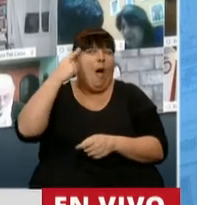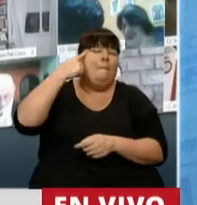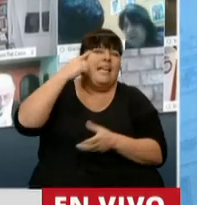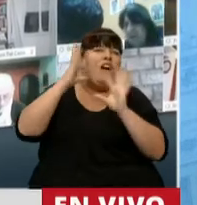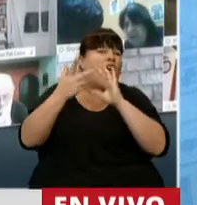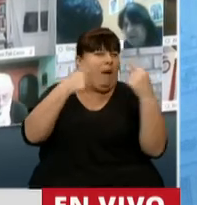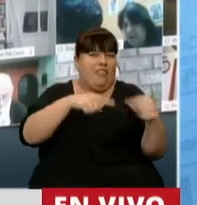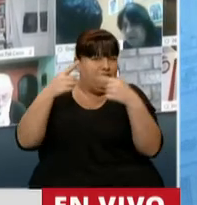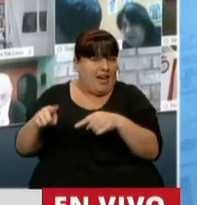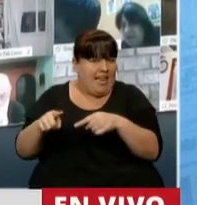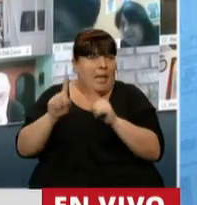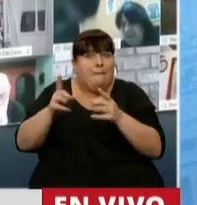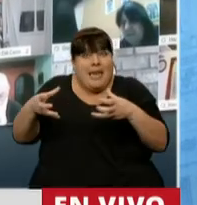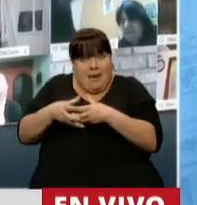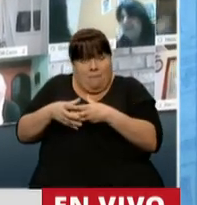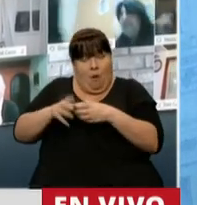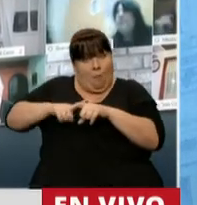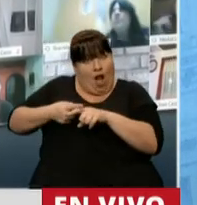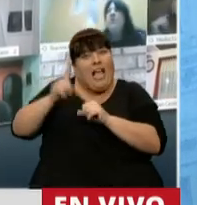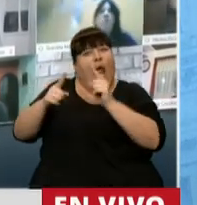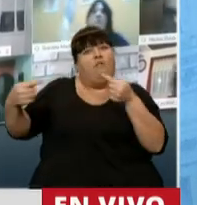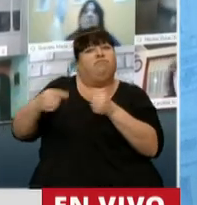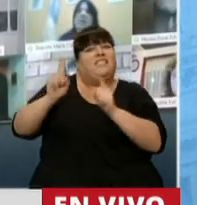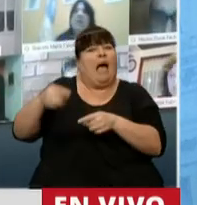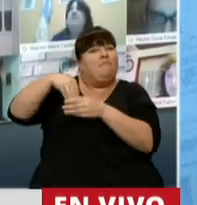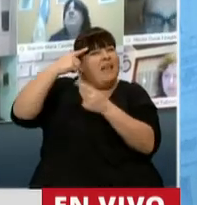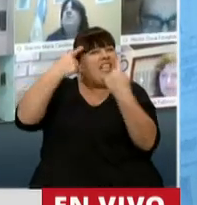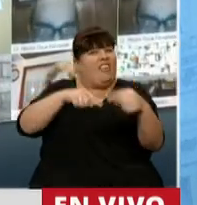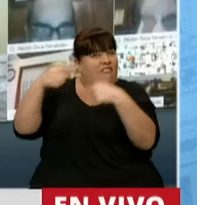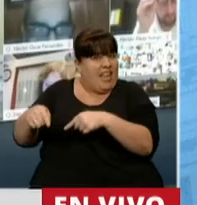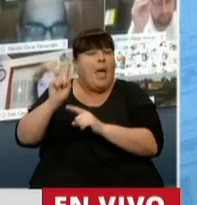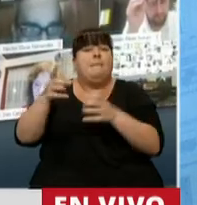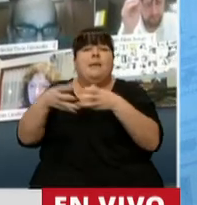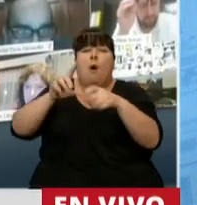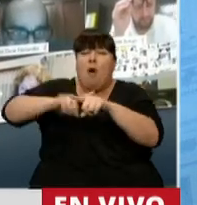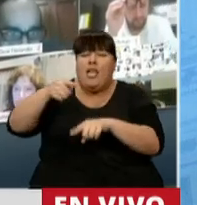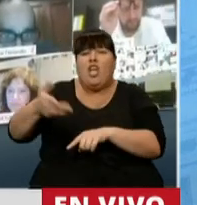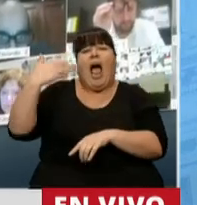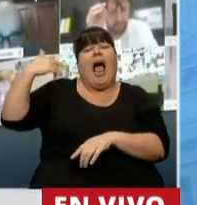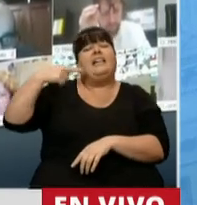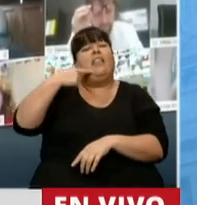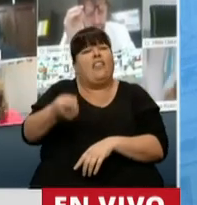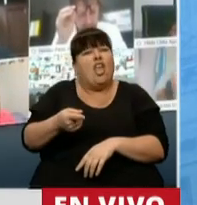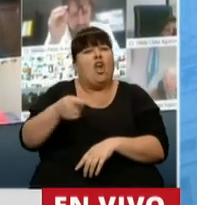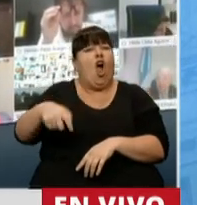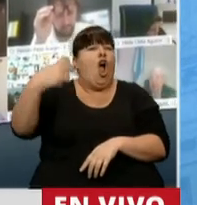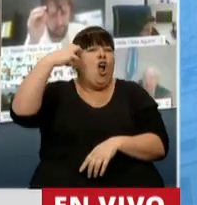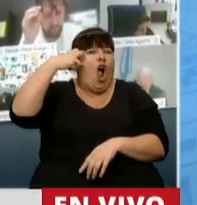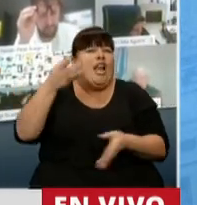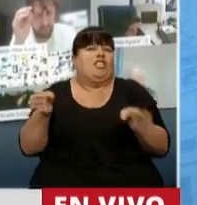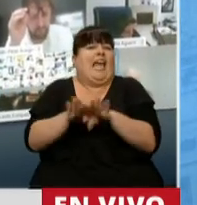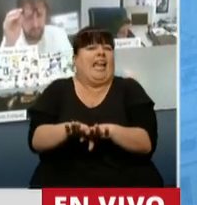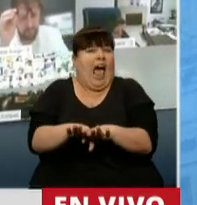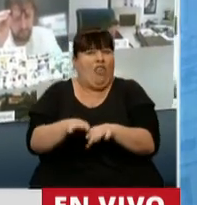pensamiento de sus propios sectores políticos. Son los mismos dirigentes que planteaban hace unos meses que este Congreso estaba